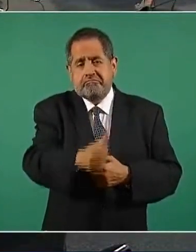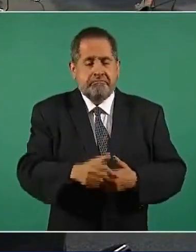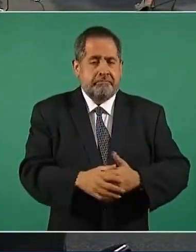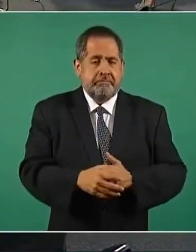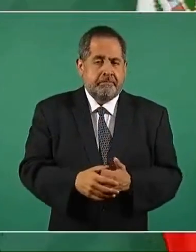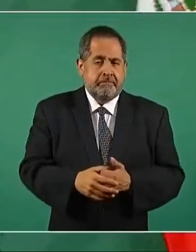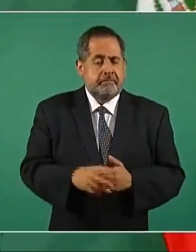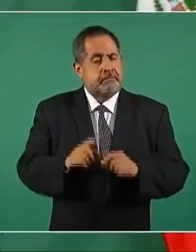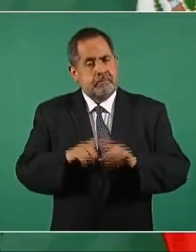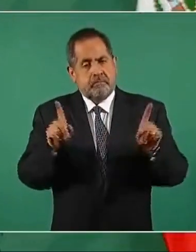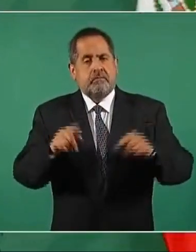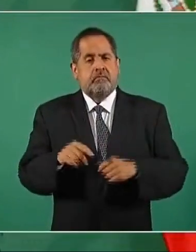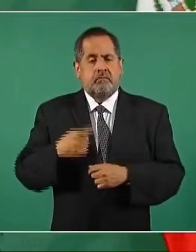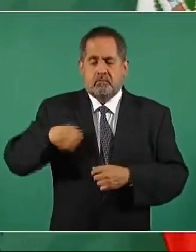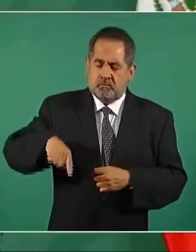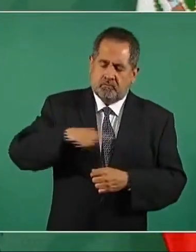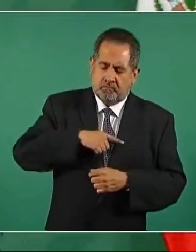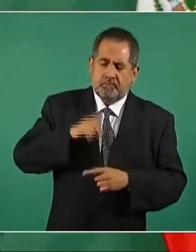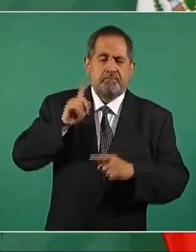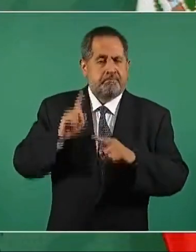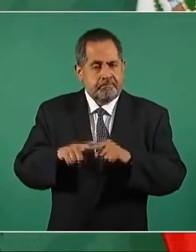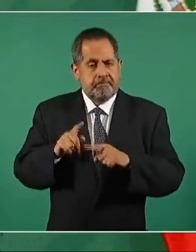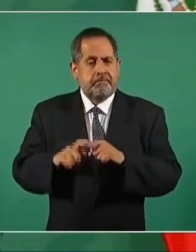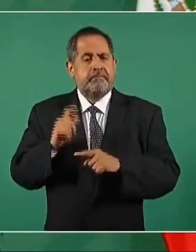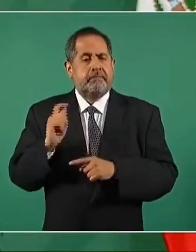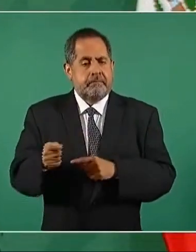Nosotros tenemos que llevar a cabo